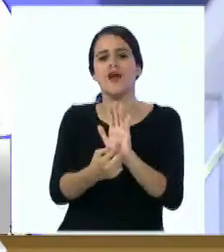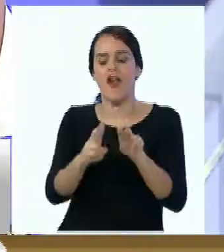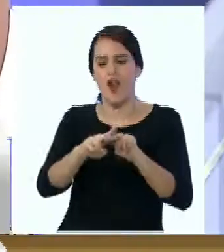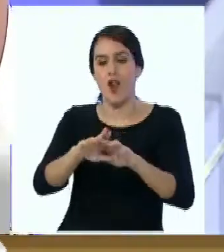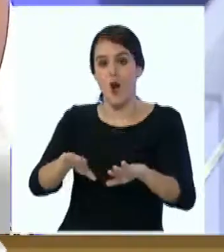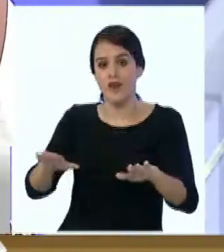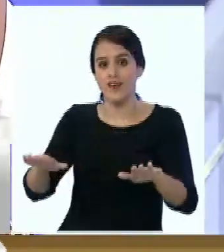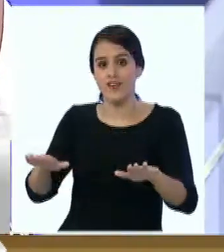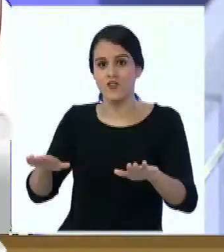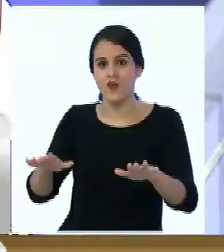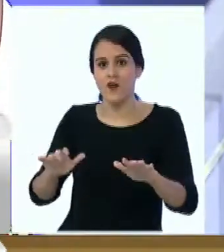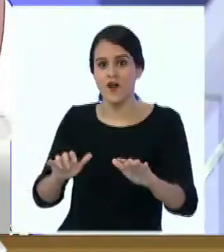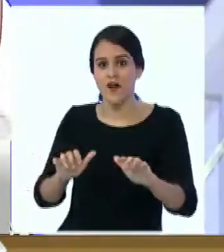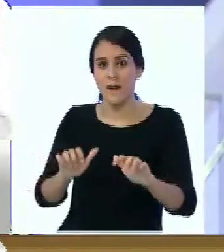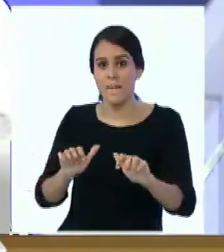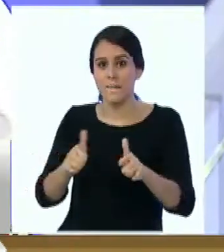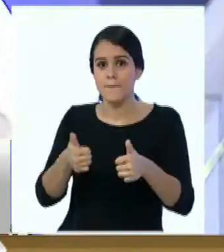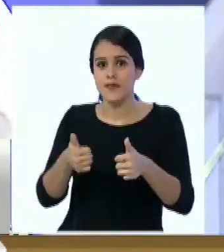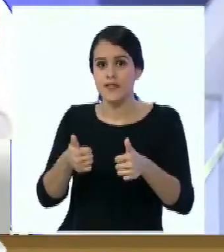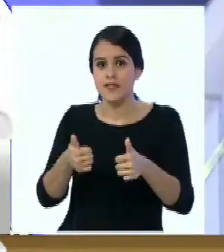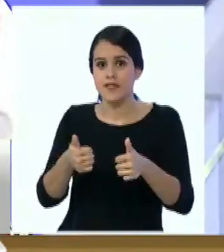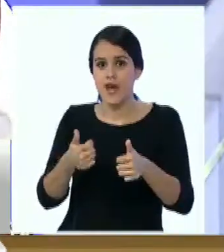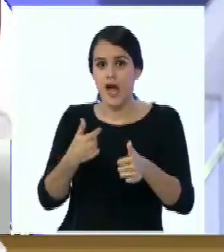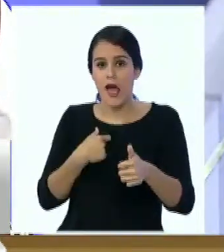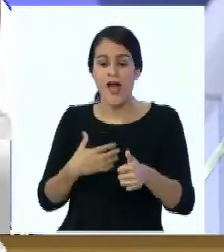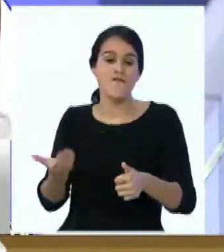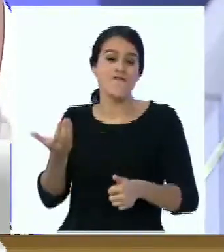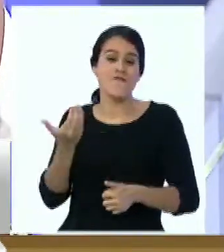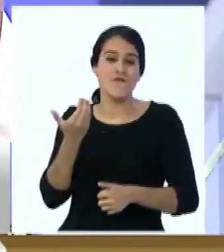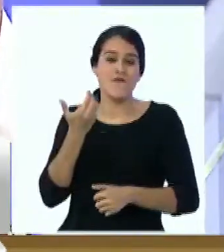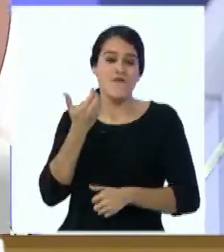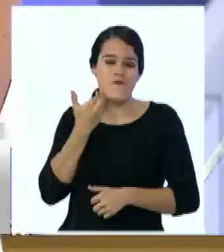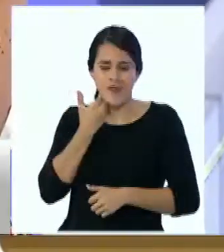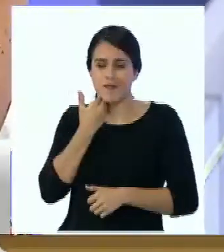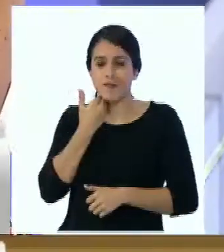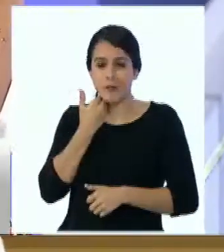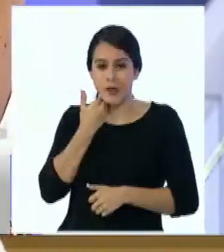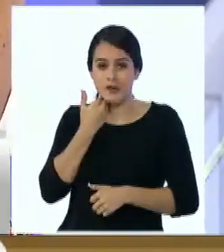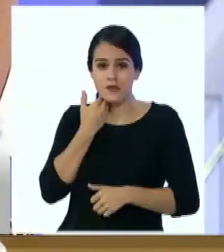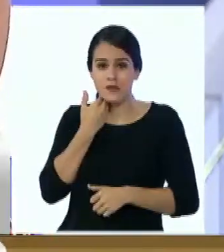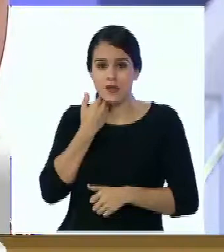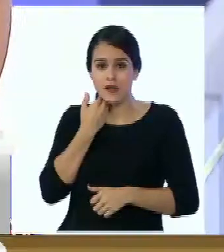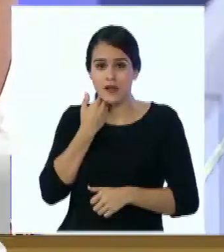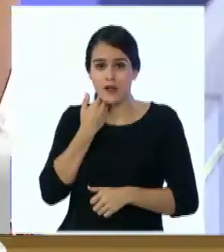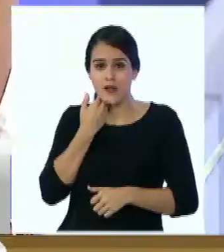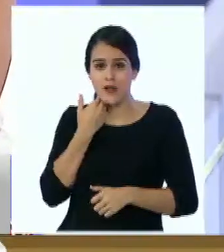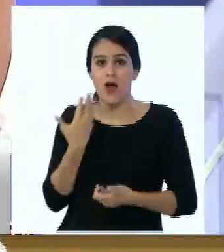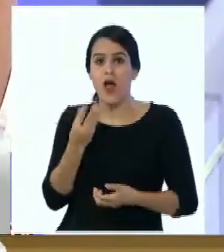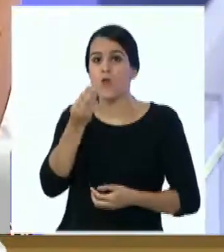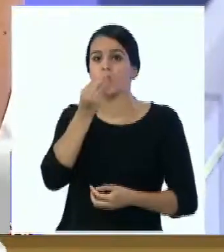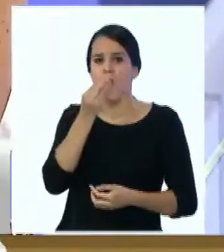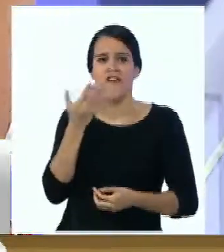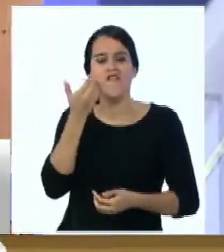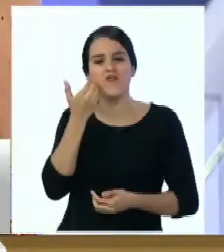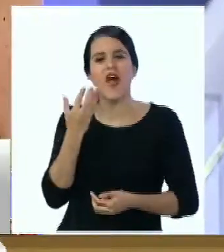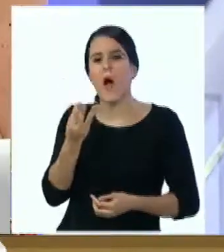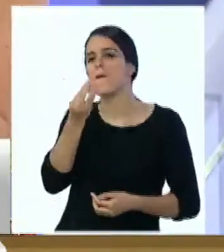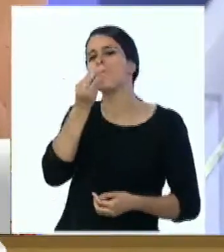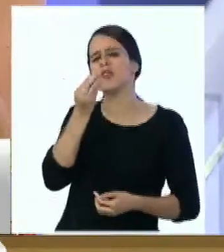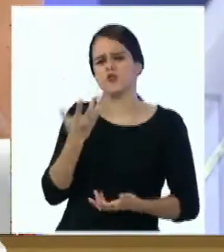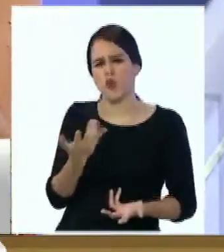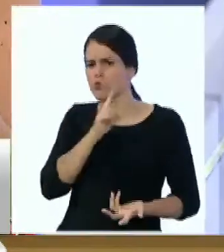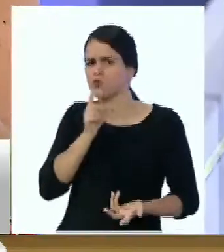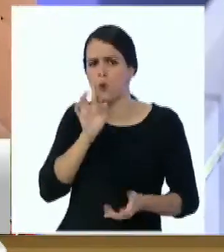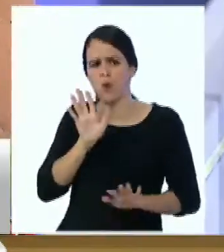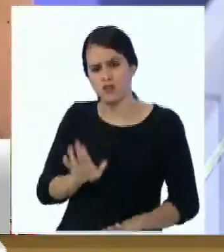niños cuando se produce la mononucleosis infecciosa o también llamada la enfermedad del beso Y eso es lo que